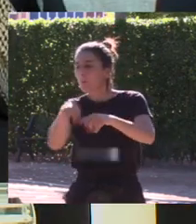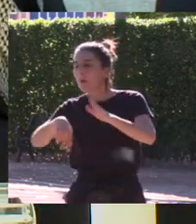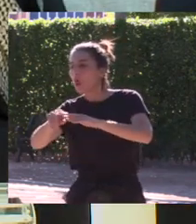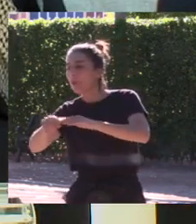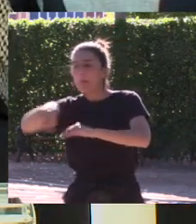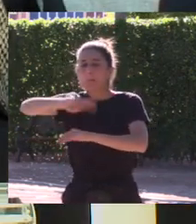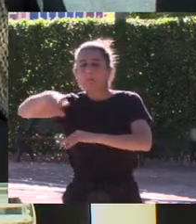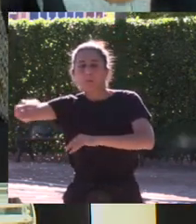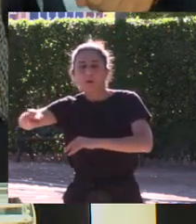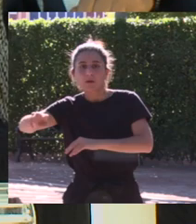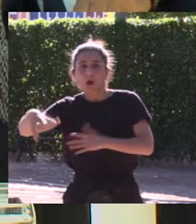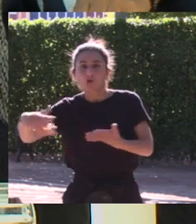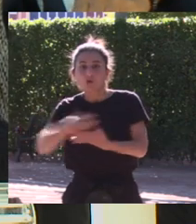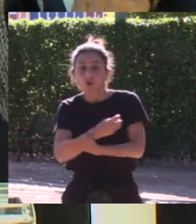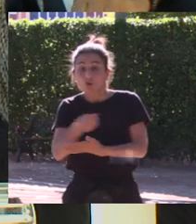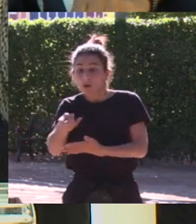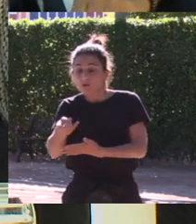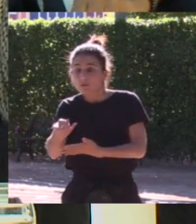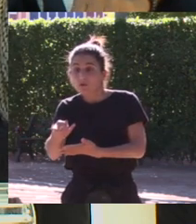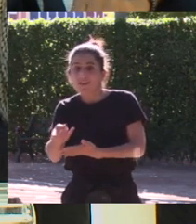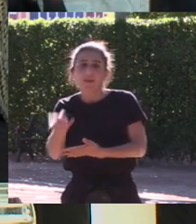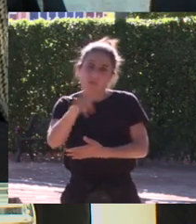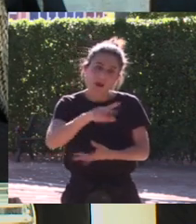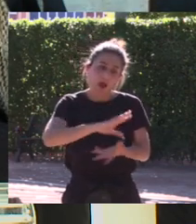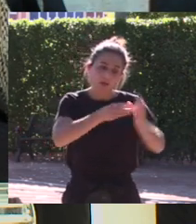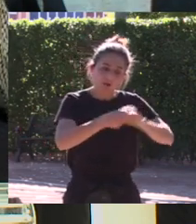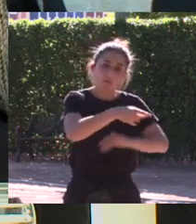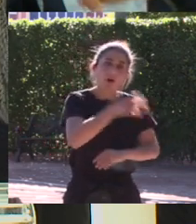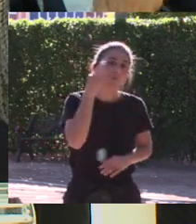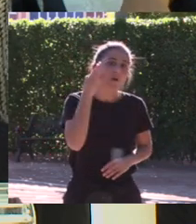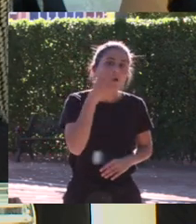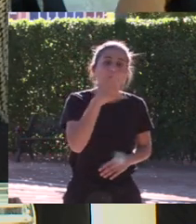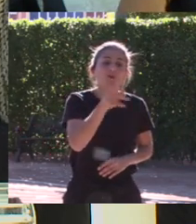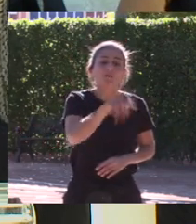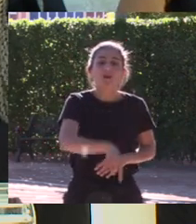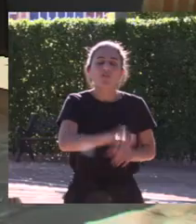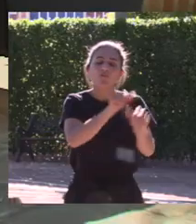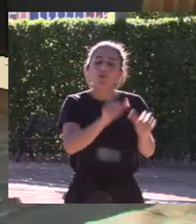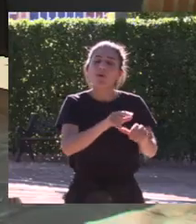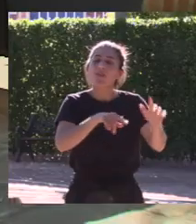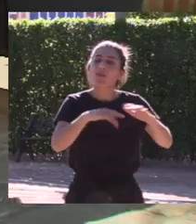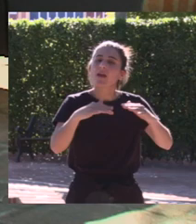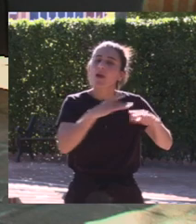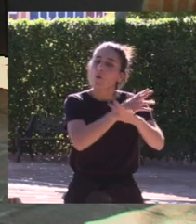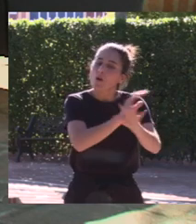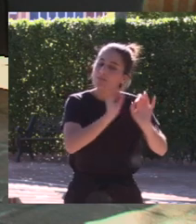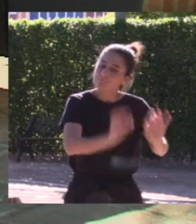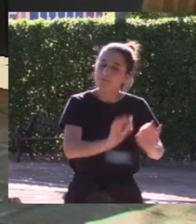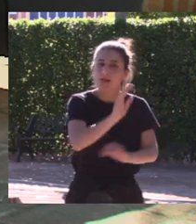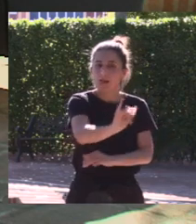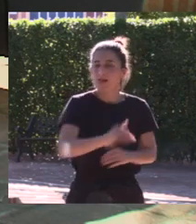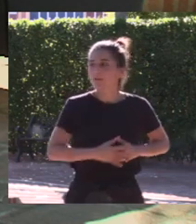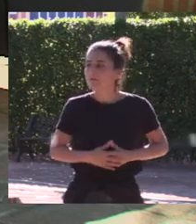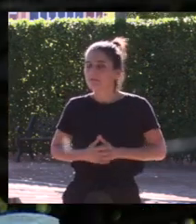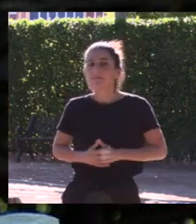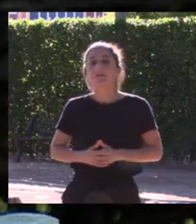manera eso lo tenemos que poner en valor con las mujeres porque también tienen su manera de jugar SJ pregunta un poco